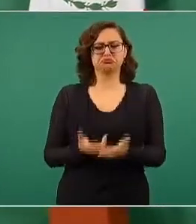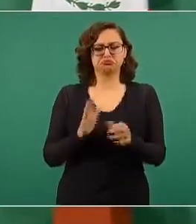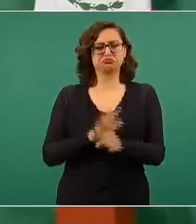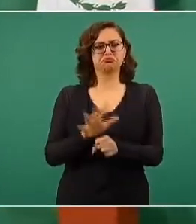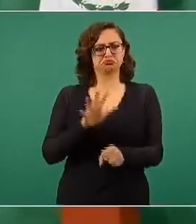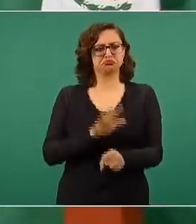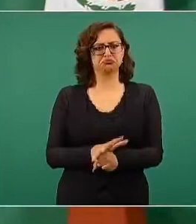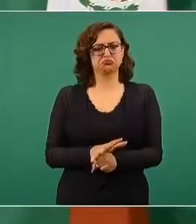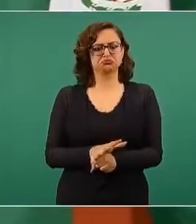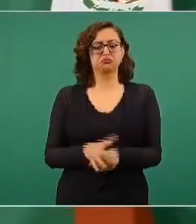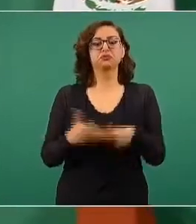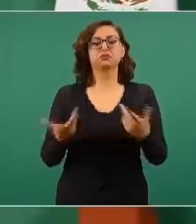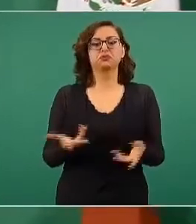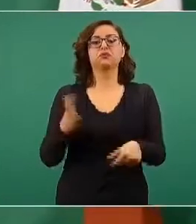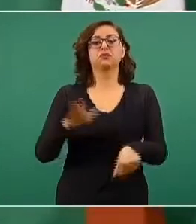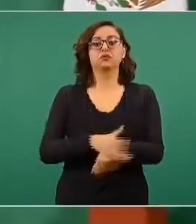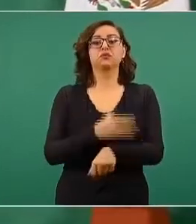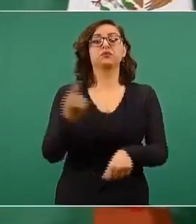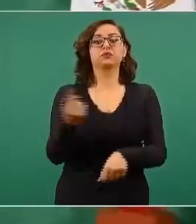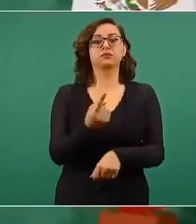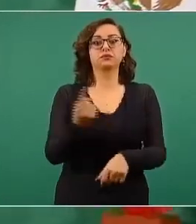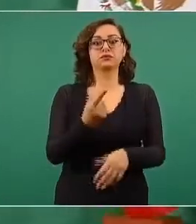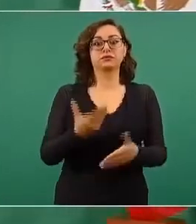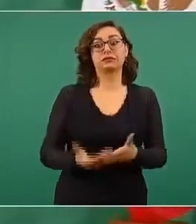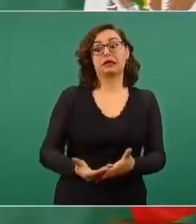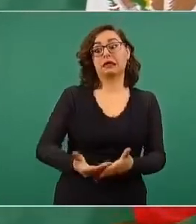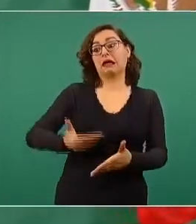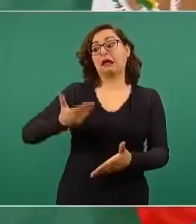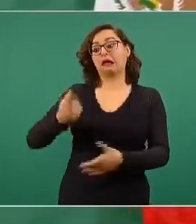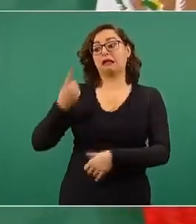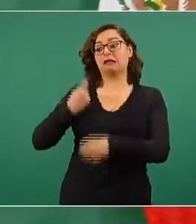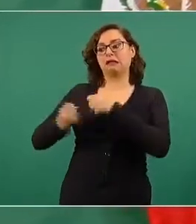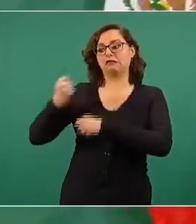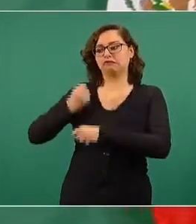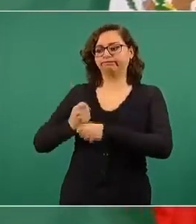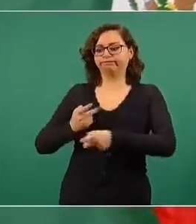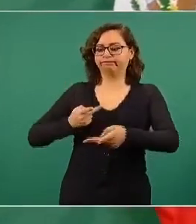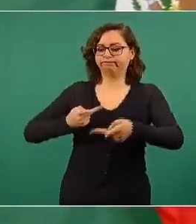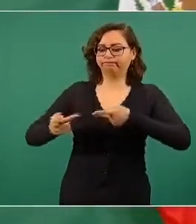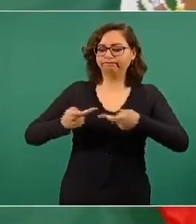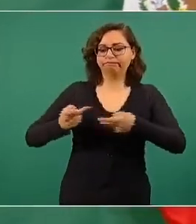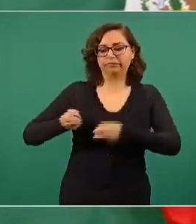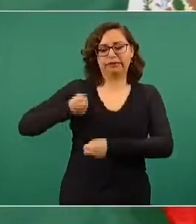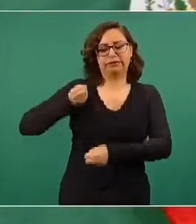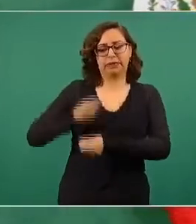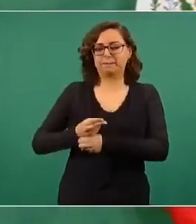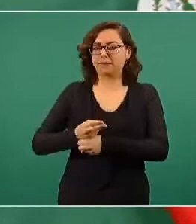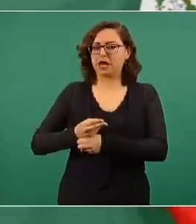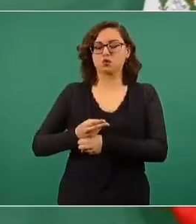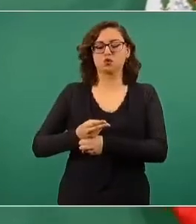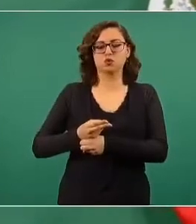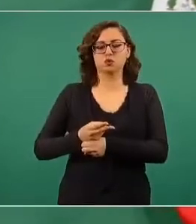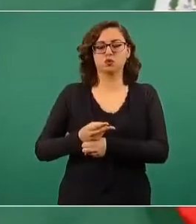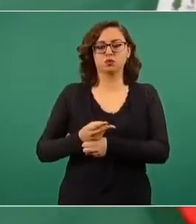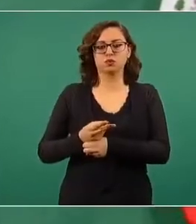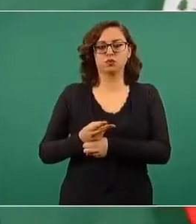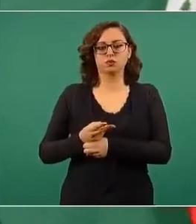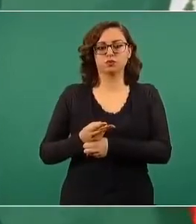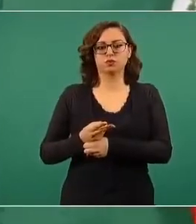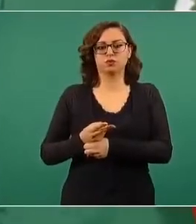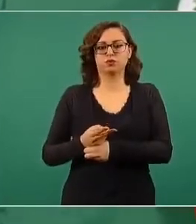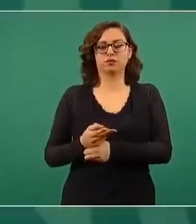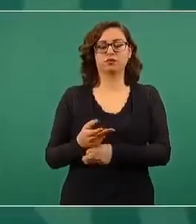actuamos a tiempo, desde que comenzó